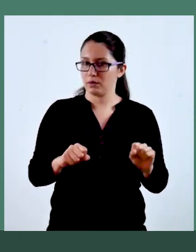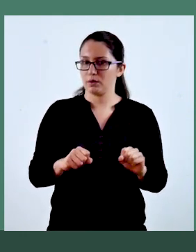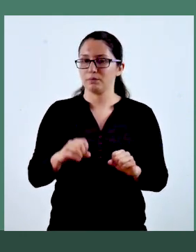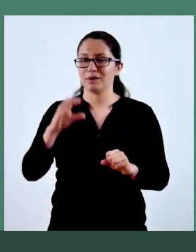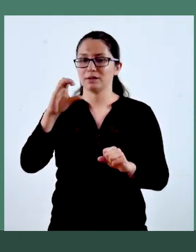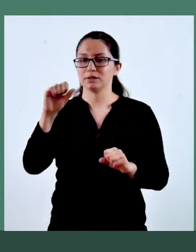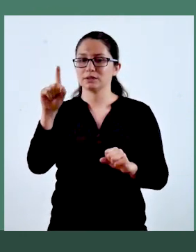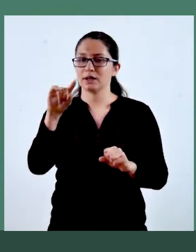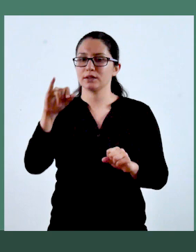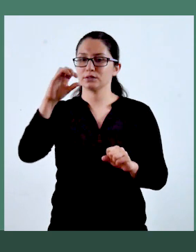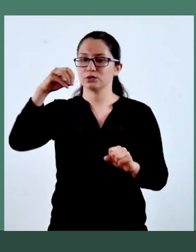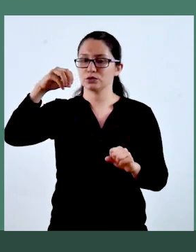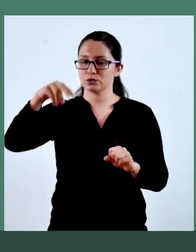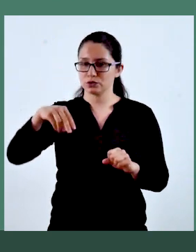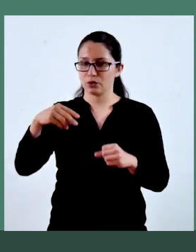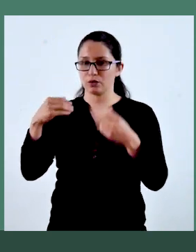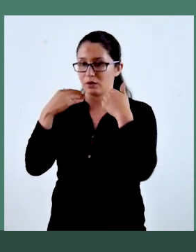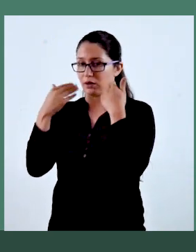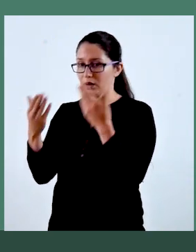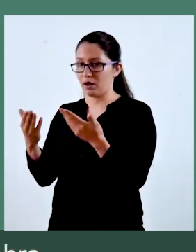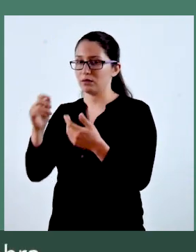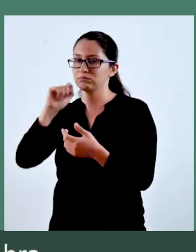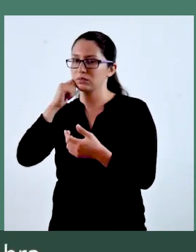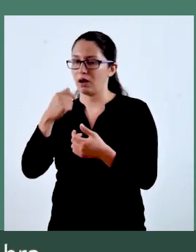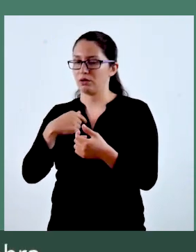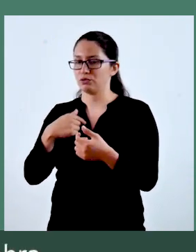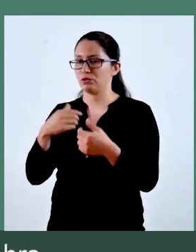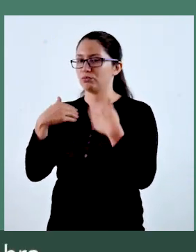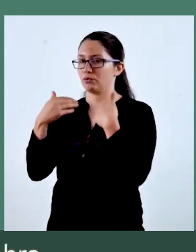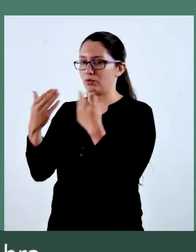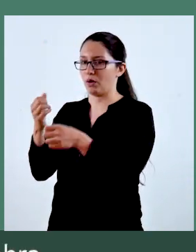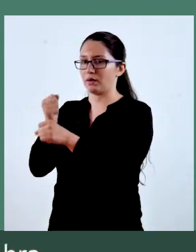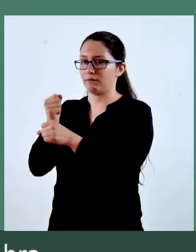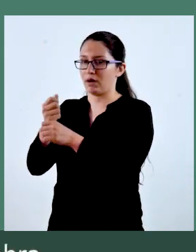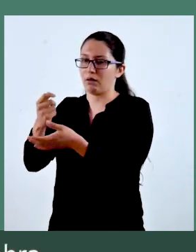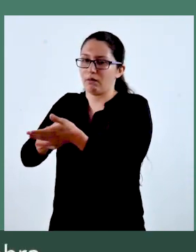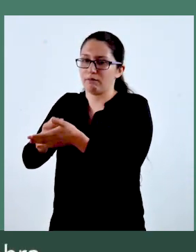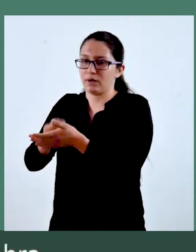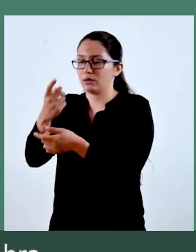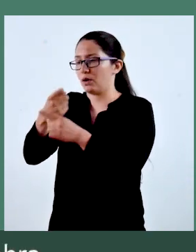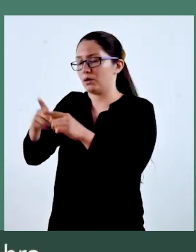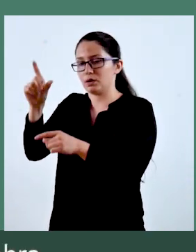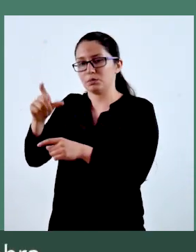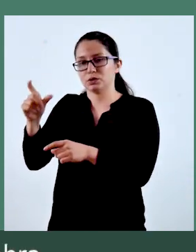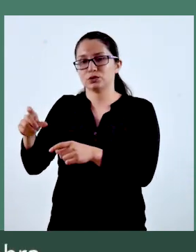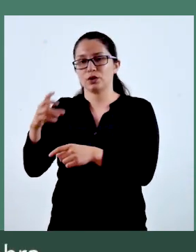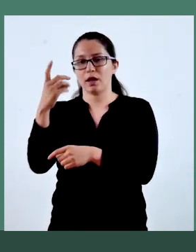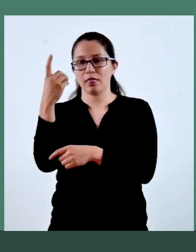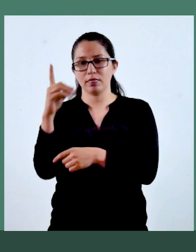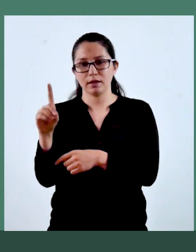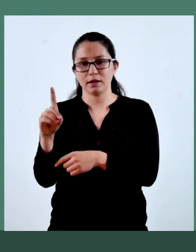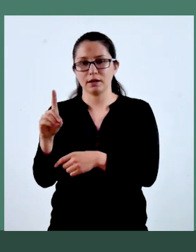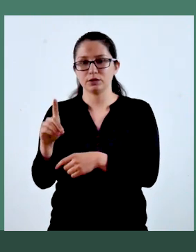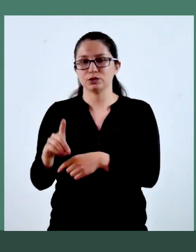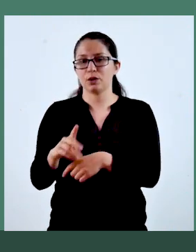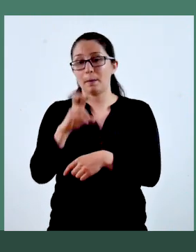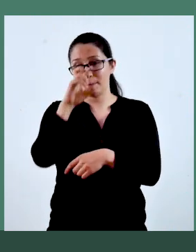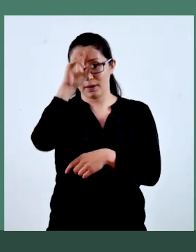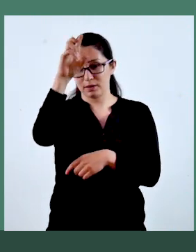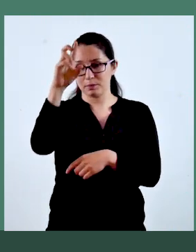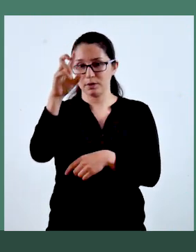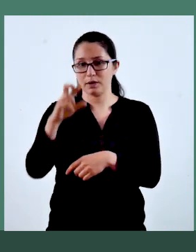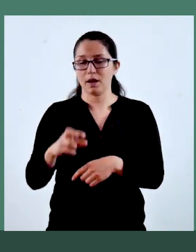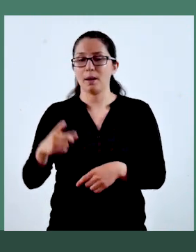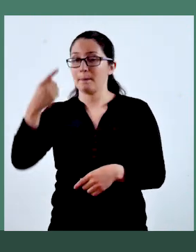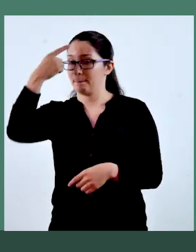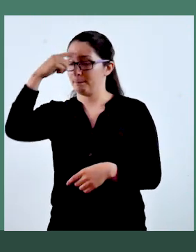sesión, el titular transfiere su derecho patrimonial, permitiendo que otra persona sea titular de los derechos de la obra, sin perjuicio de